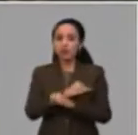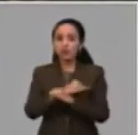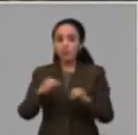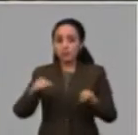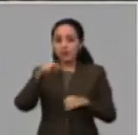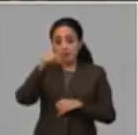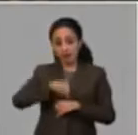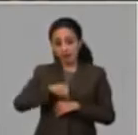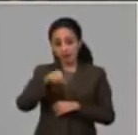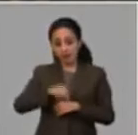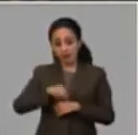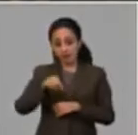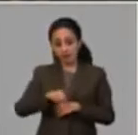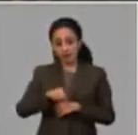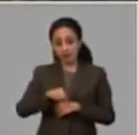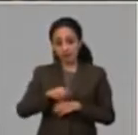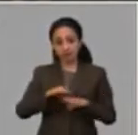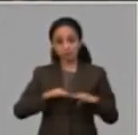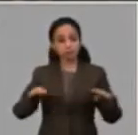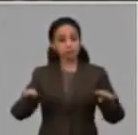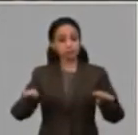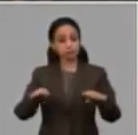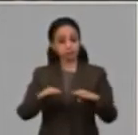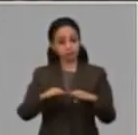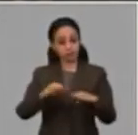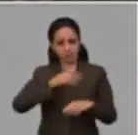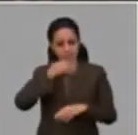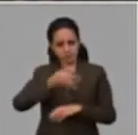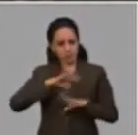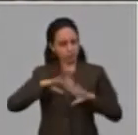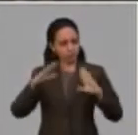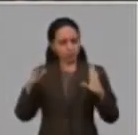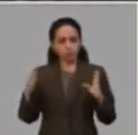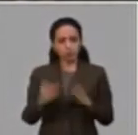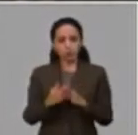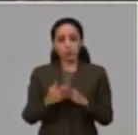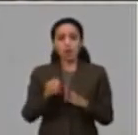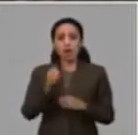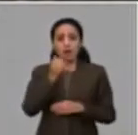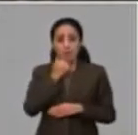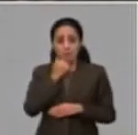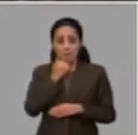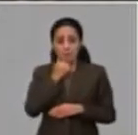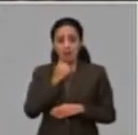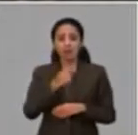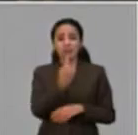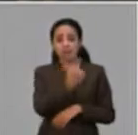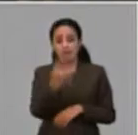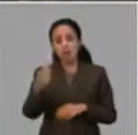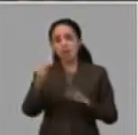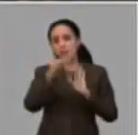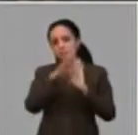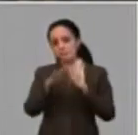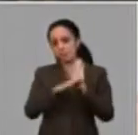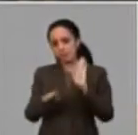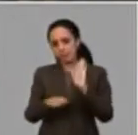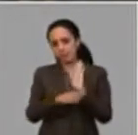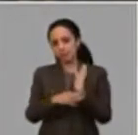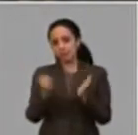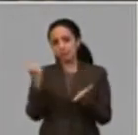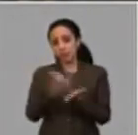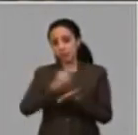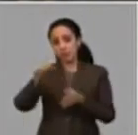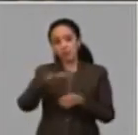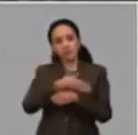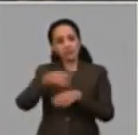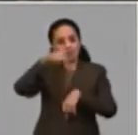directamente en esta mesa y también hemos hecho una compilación de cada una de las medidas porque se han ido aprobando en momentos